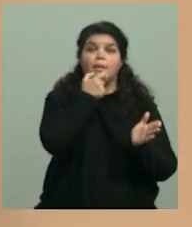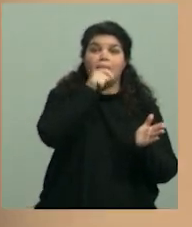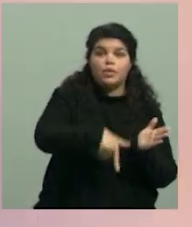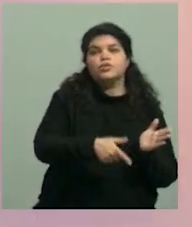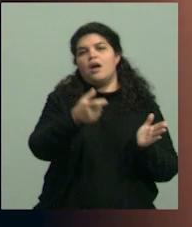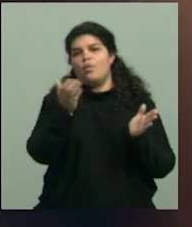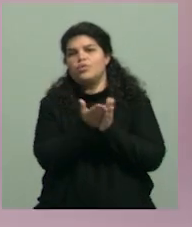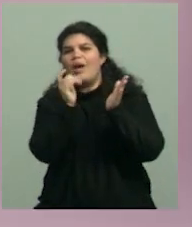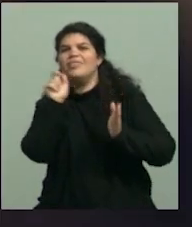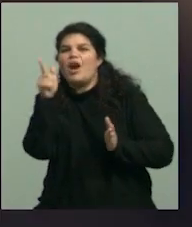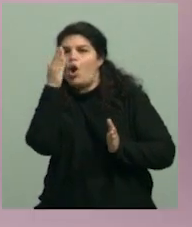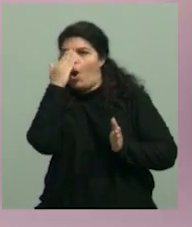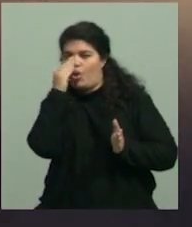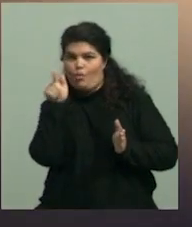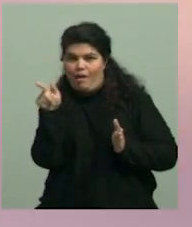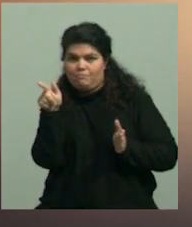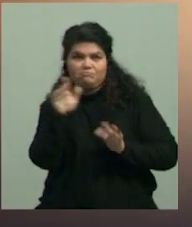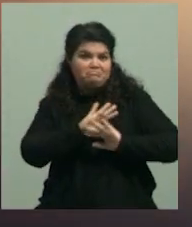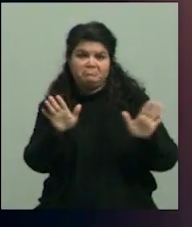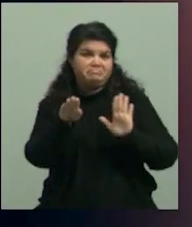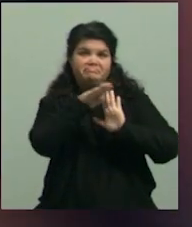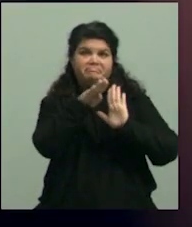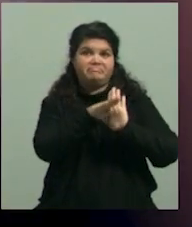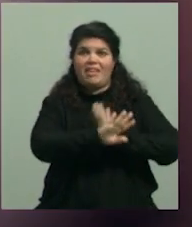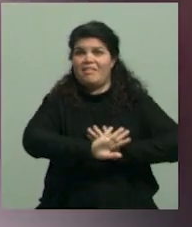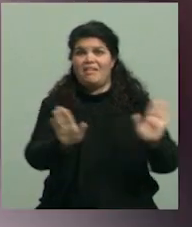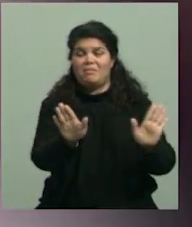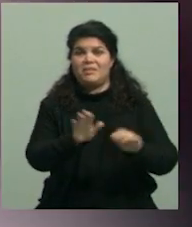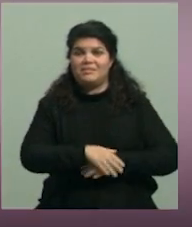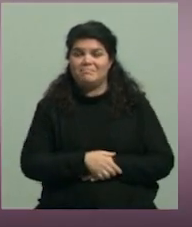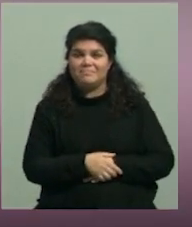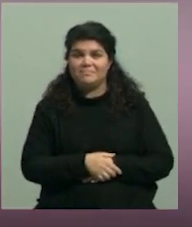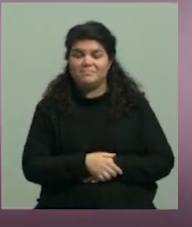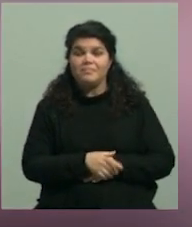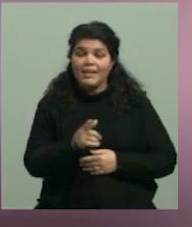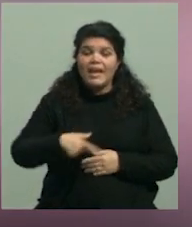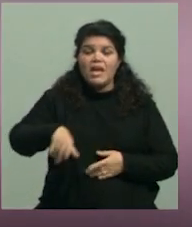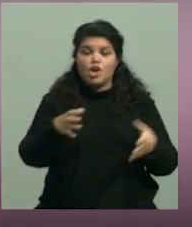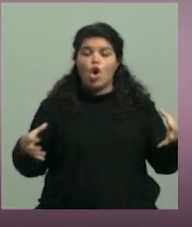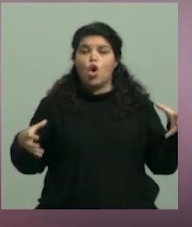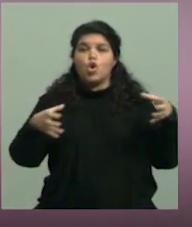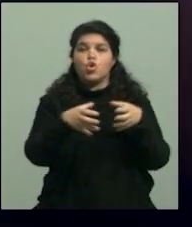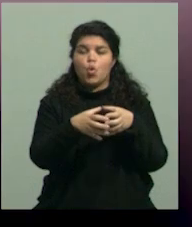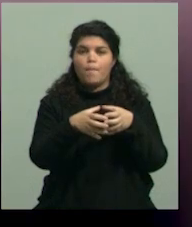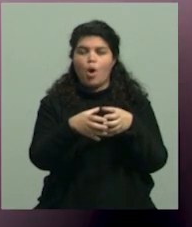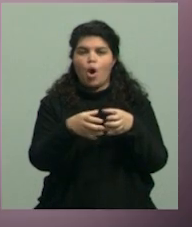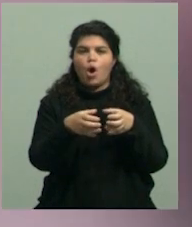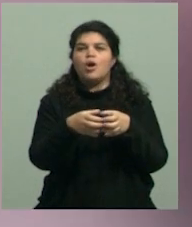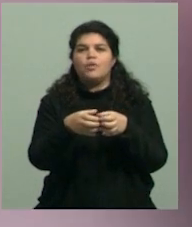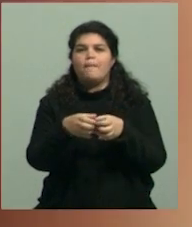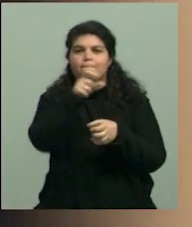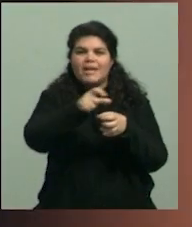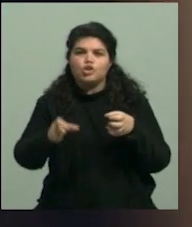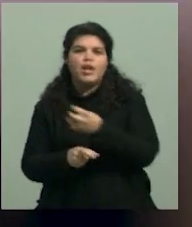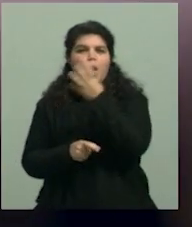Córdoba. Estos son los únicos requisitos porque solamente se presentan equipos conformados por hasta cuatro estudiantes,